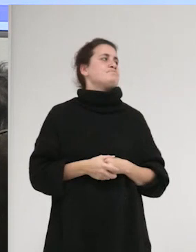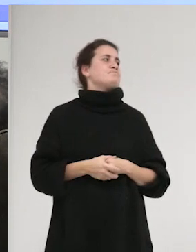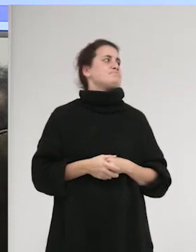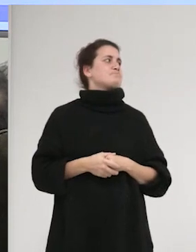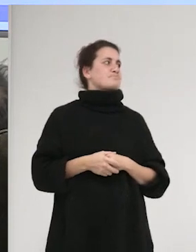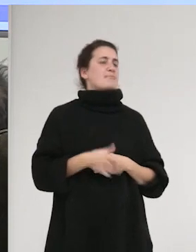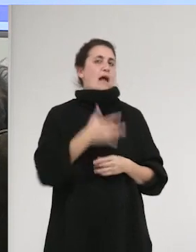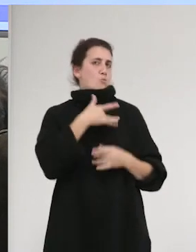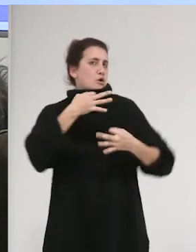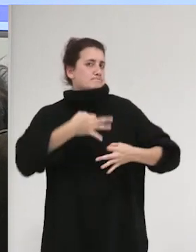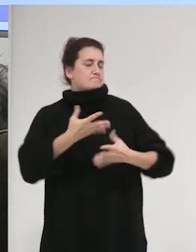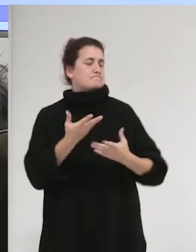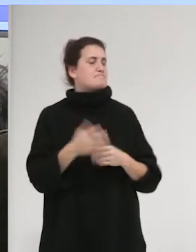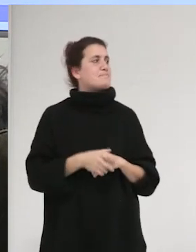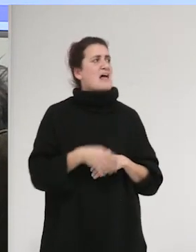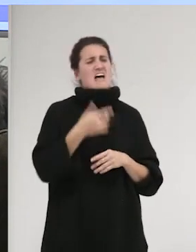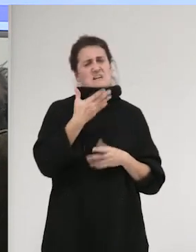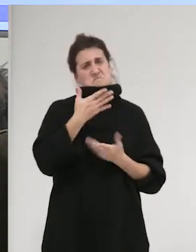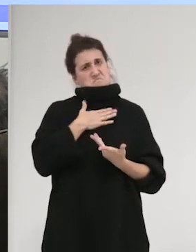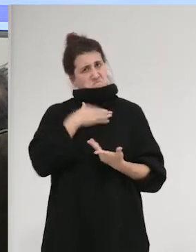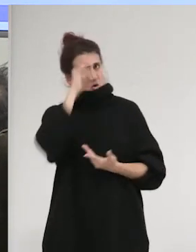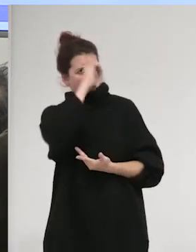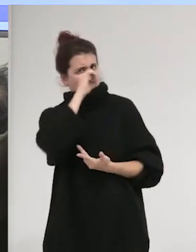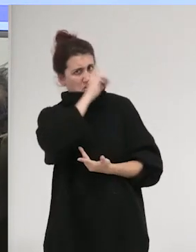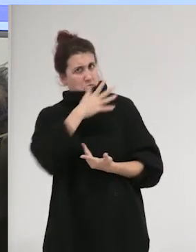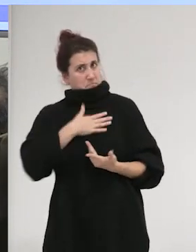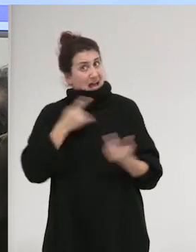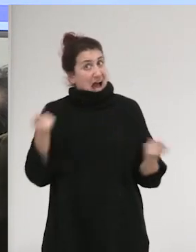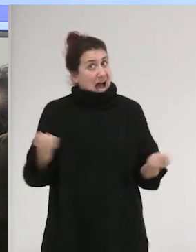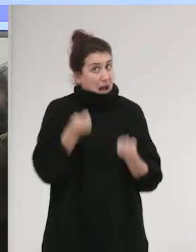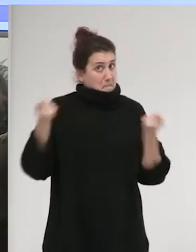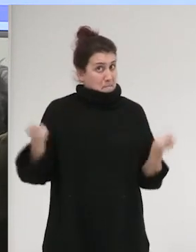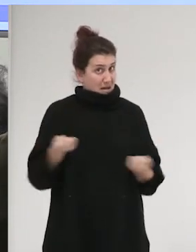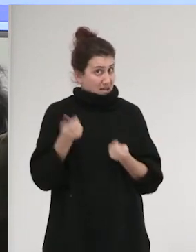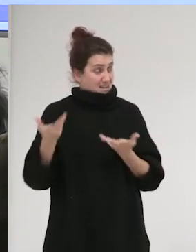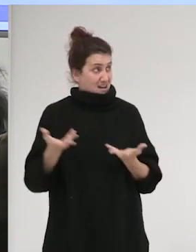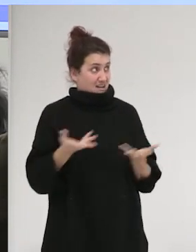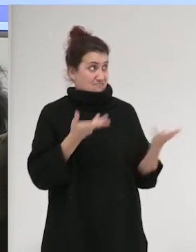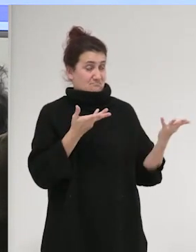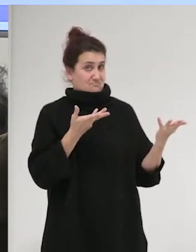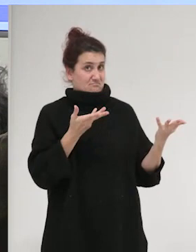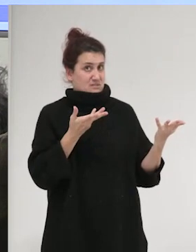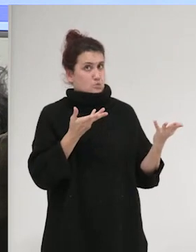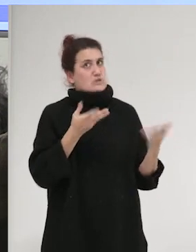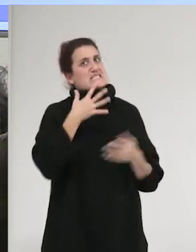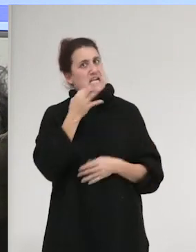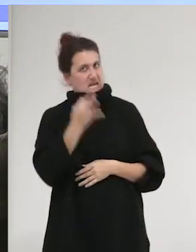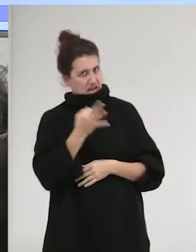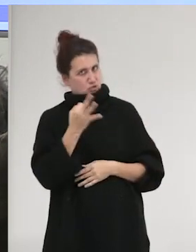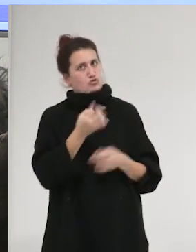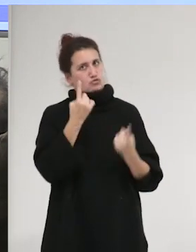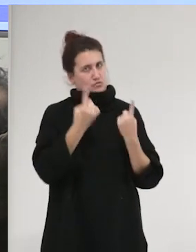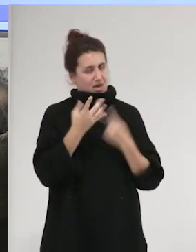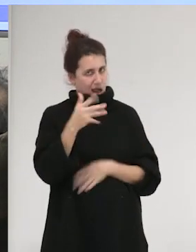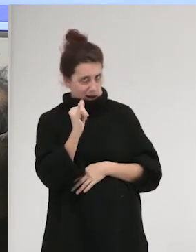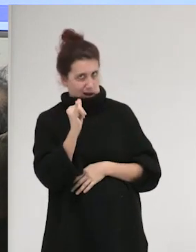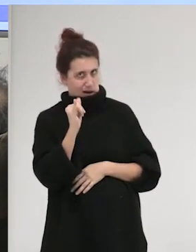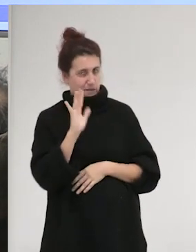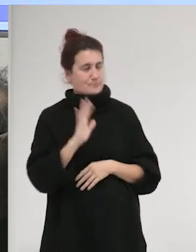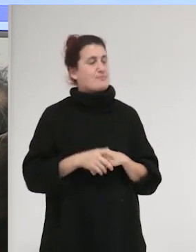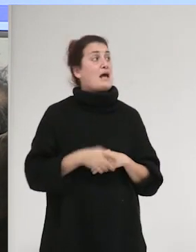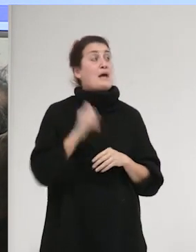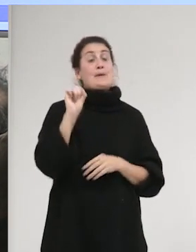Bueno, a mí me parece que como campaña tiene algunos riesgos, ¿vale? Primero porque